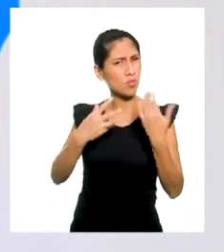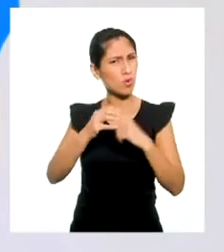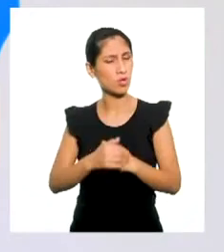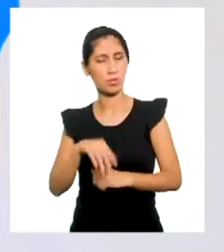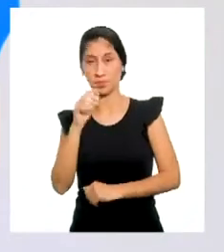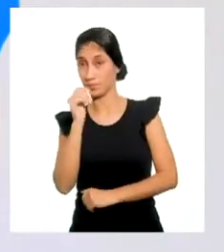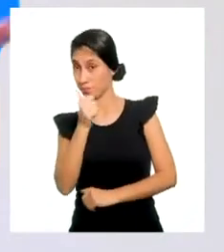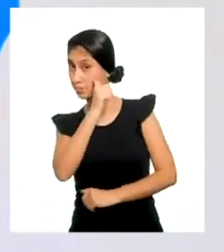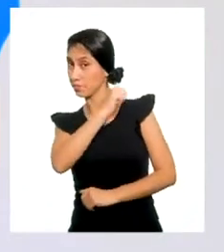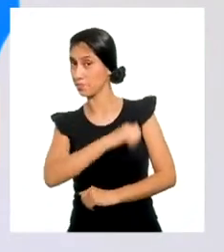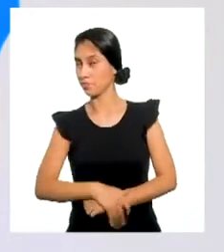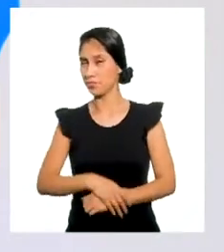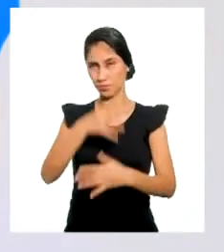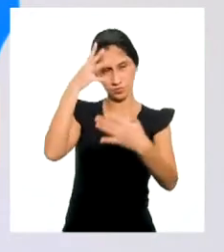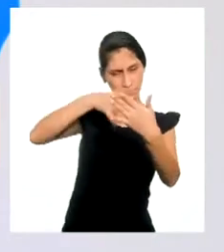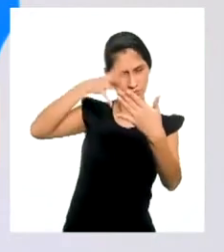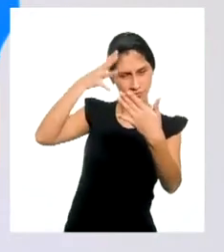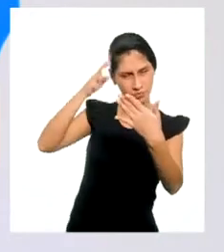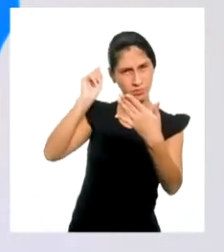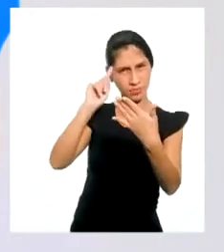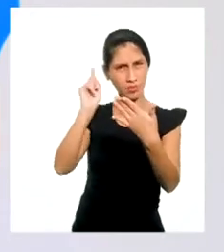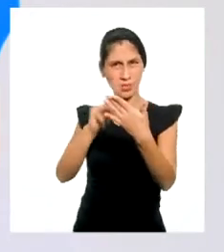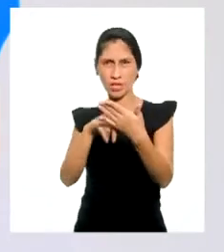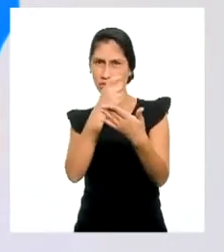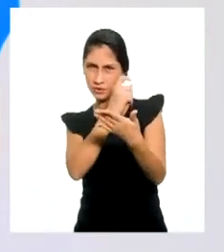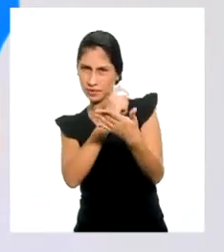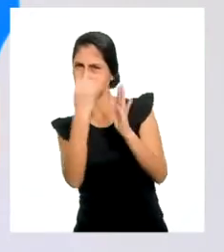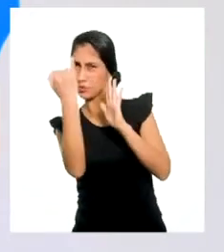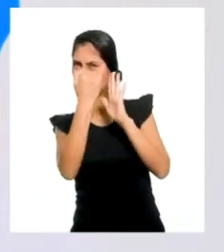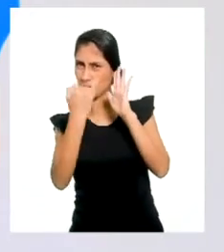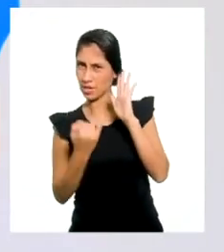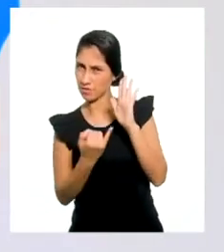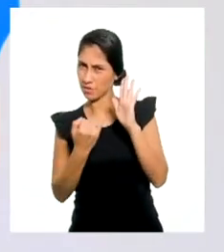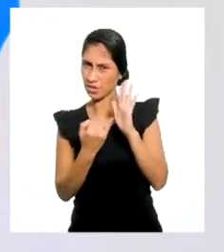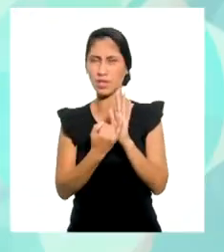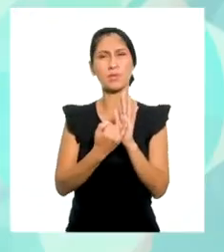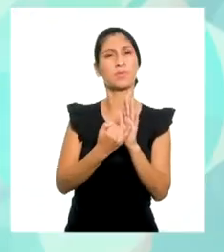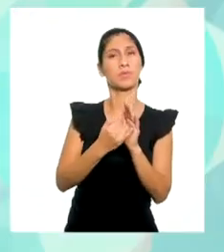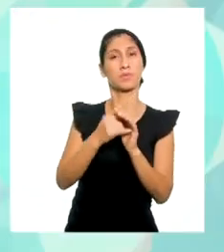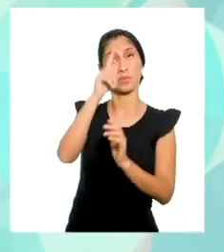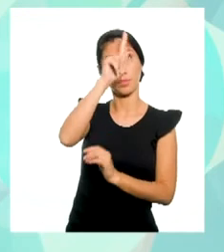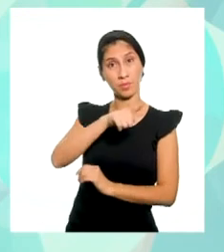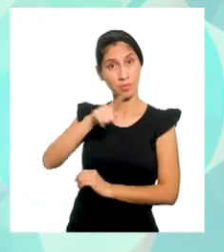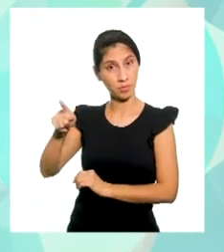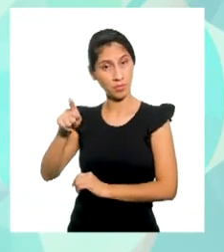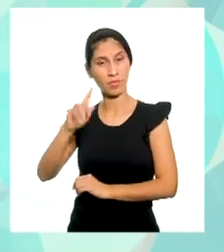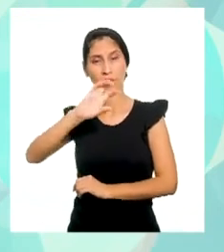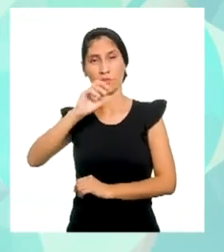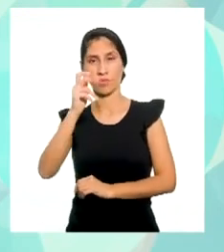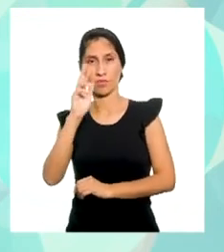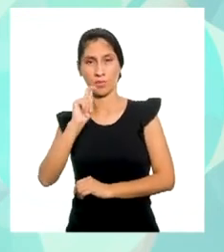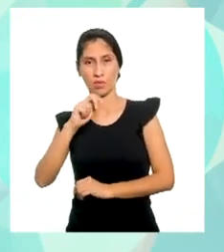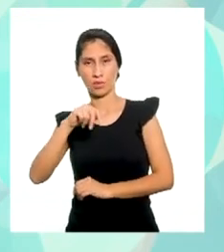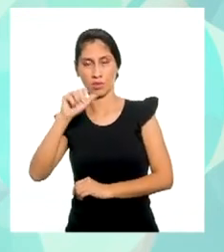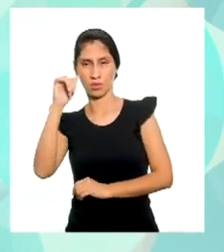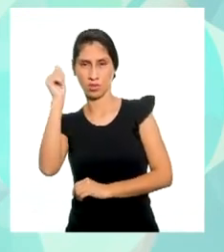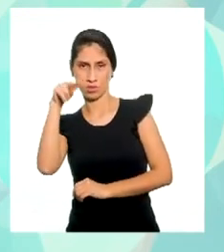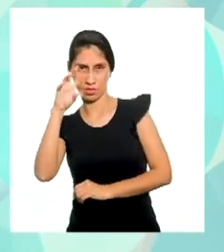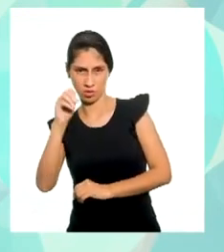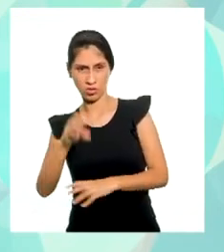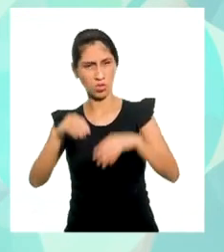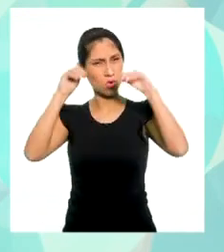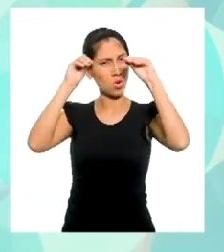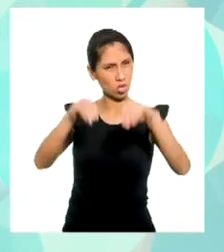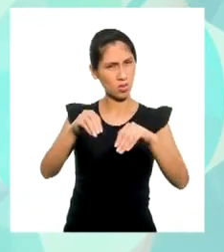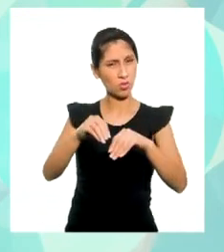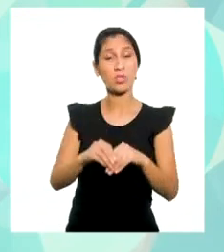Bien, analicemos los datos para realizar una gráfica en el plano cartesiano. Coloquemos nuestros ejes.